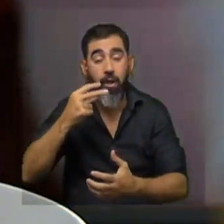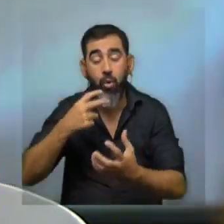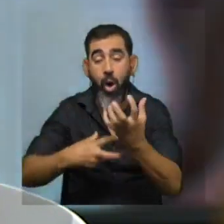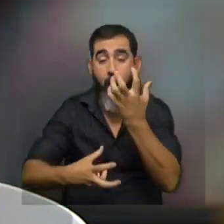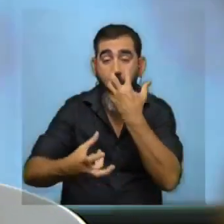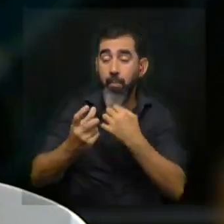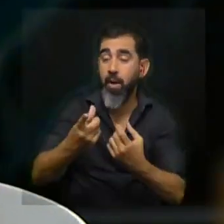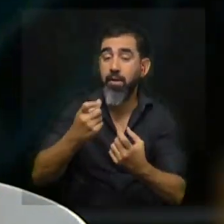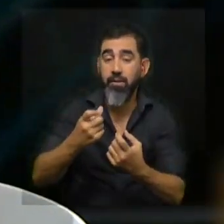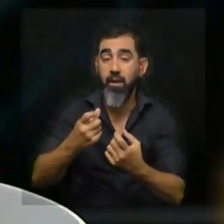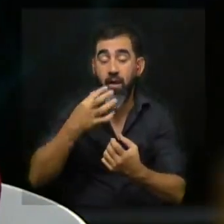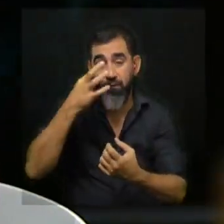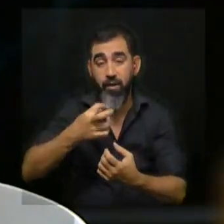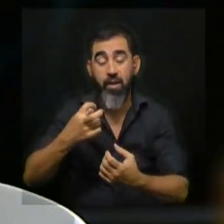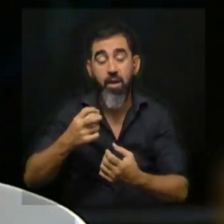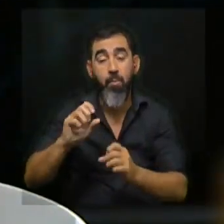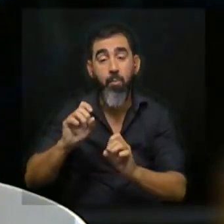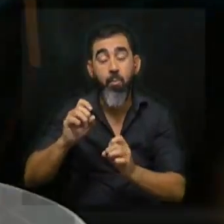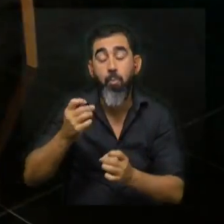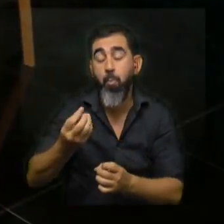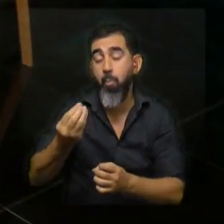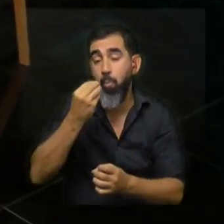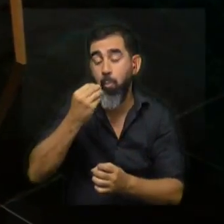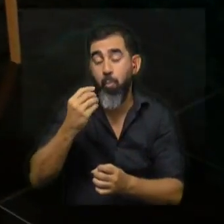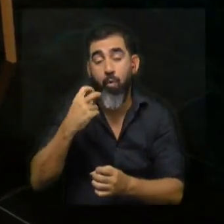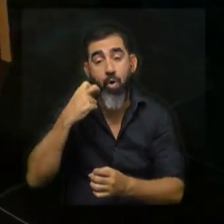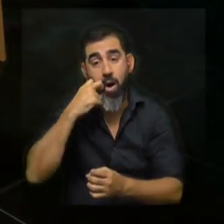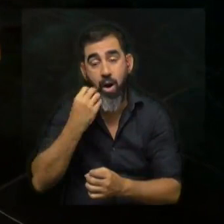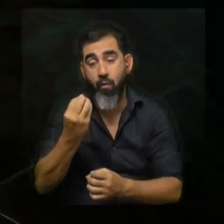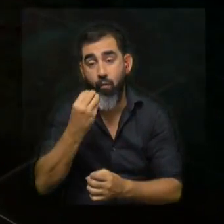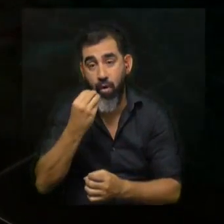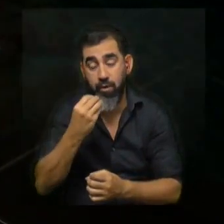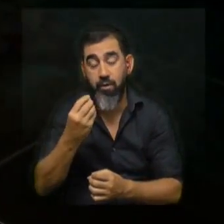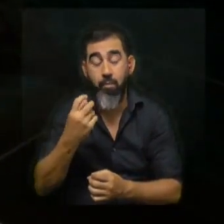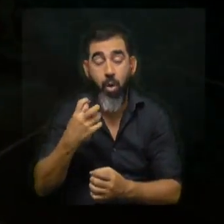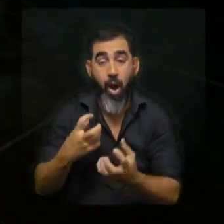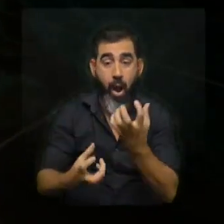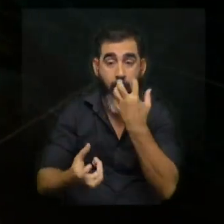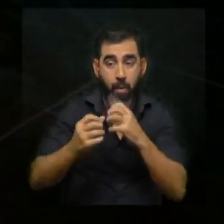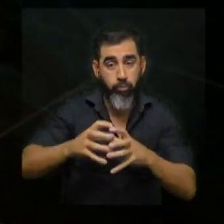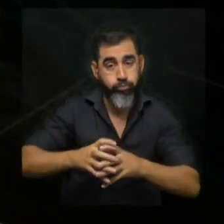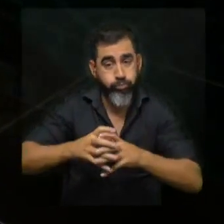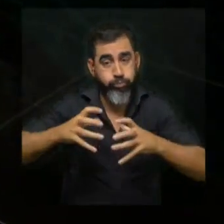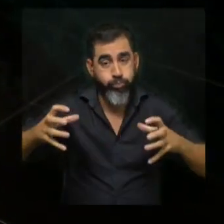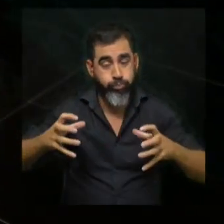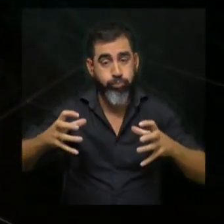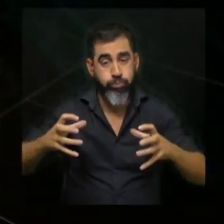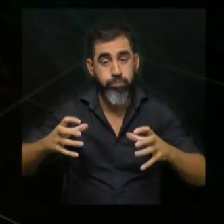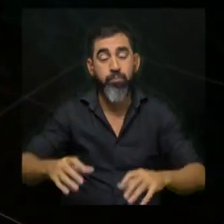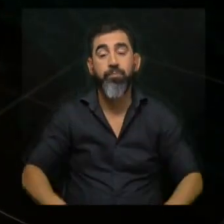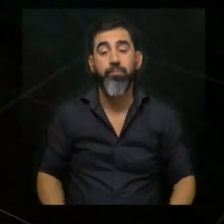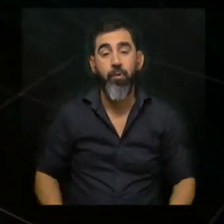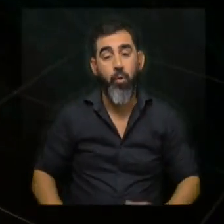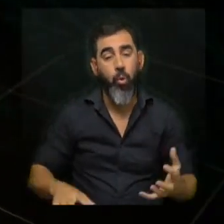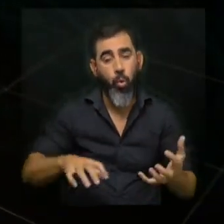necesita altas tasas de proteína en su alimentación y las proteínas cuando el animal ya crece se vuelve geronte son